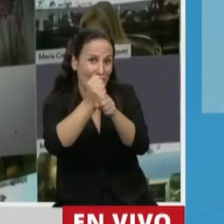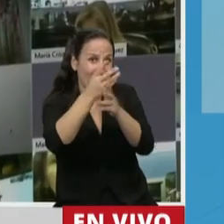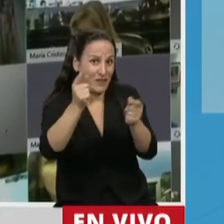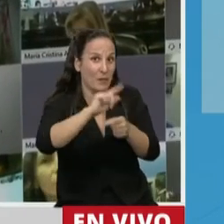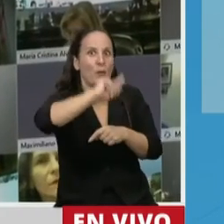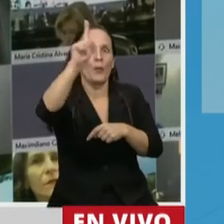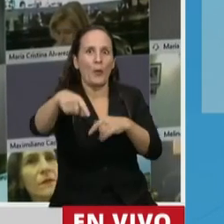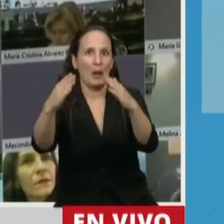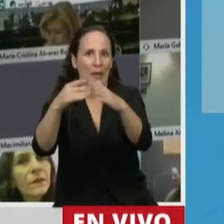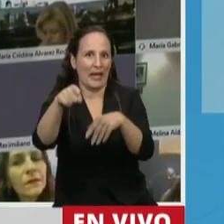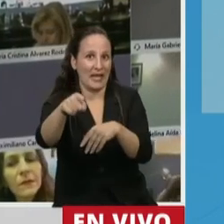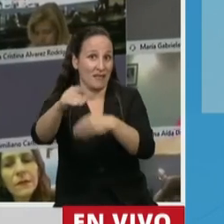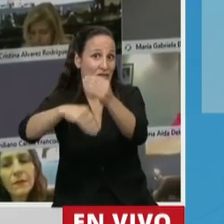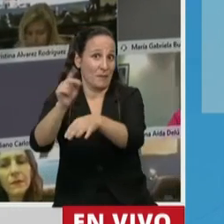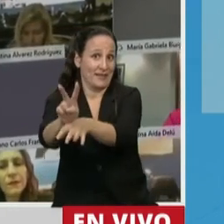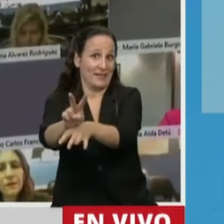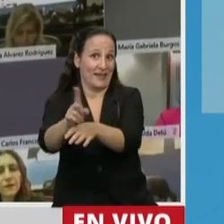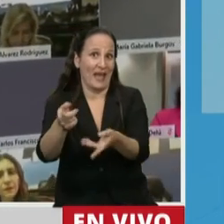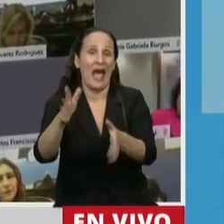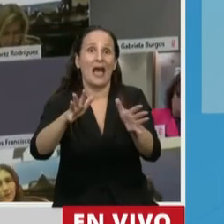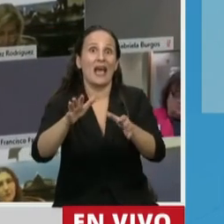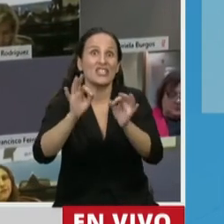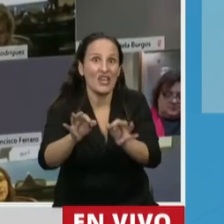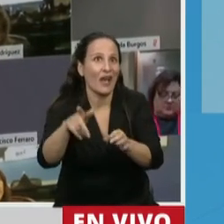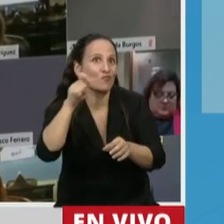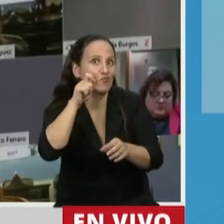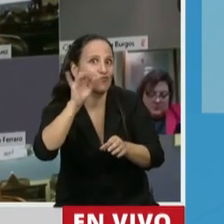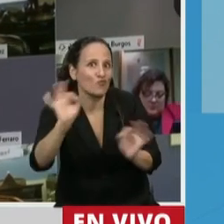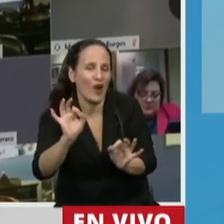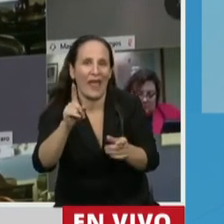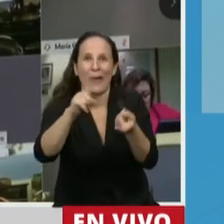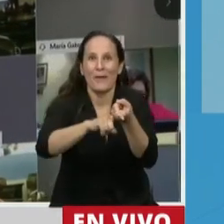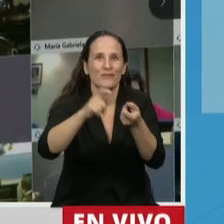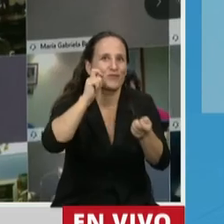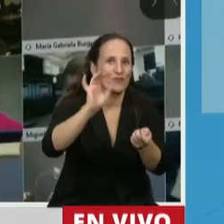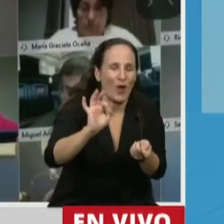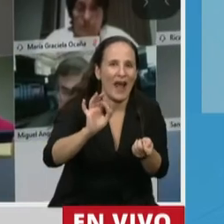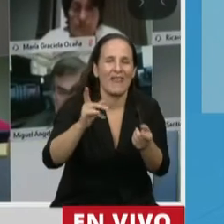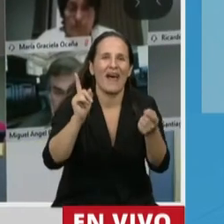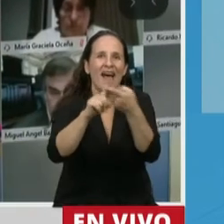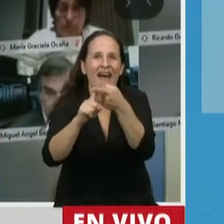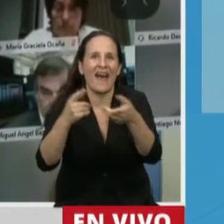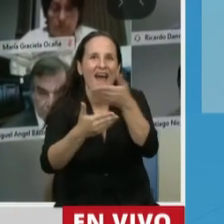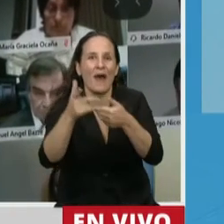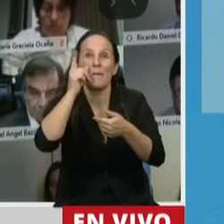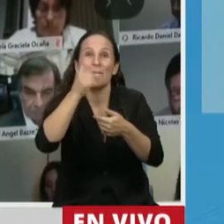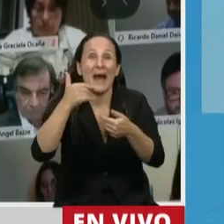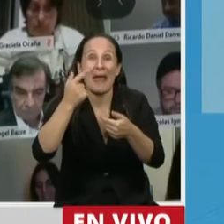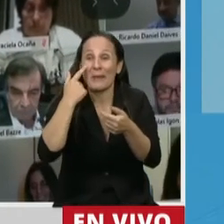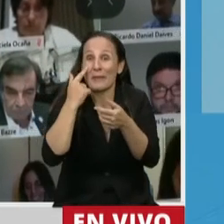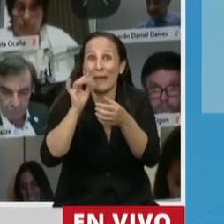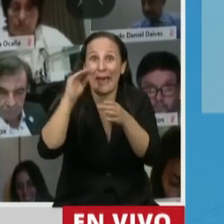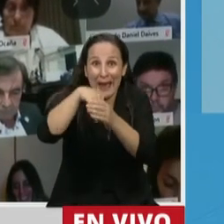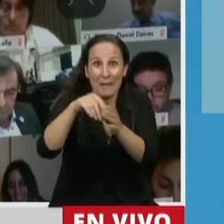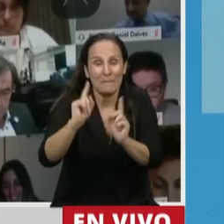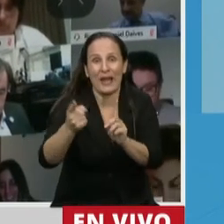tiene que cuidar a los suyos, llevándose a darle un beso a su hijo, a su esposa, o evitando tomar contacto con sus padres aunque vivan bajo